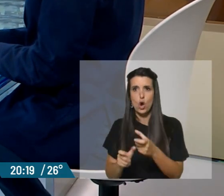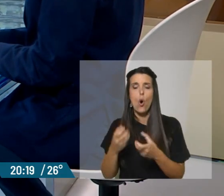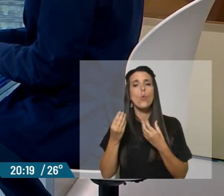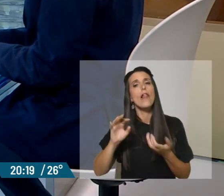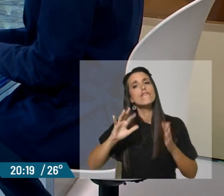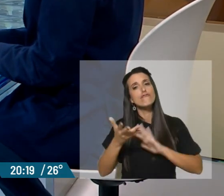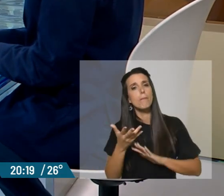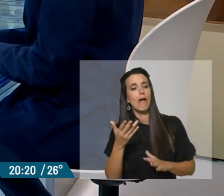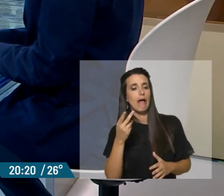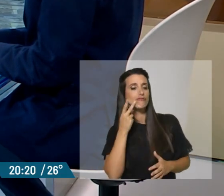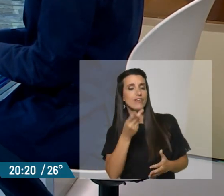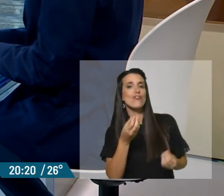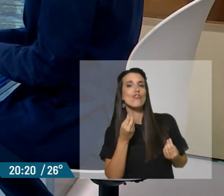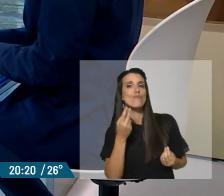mirada